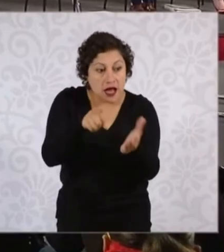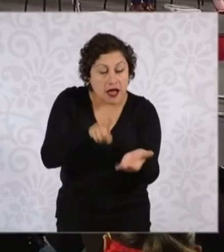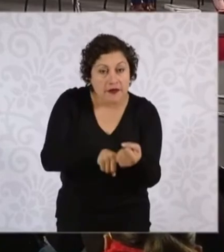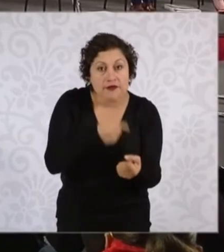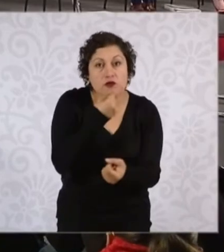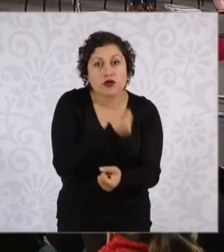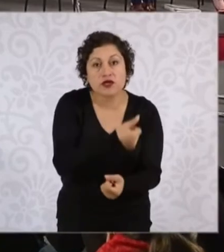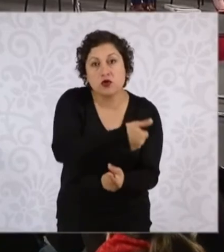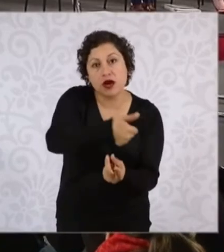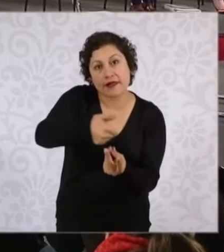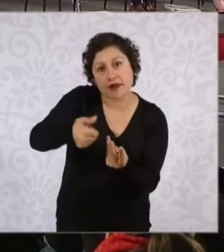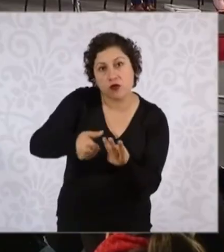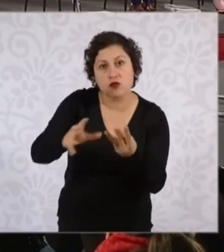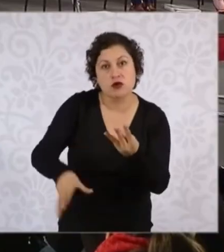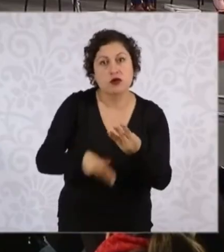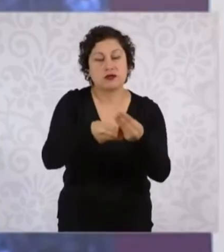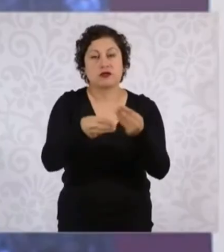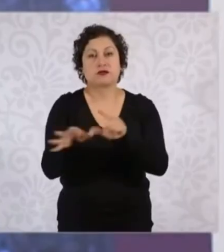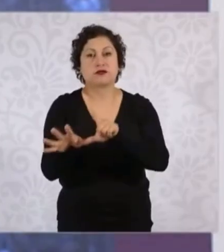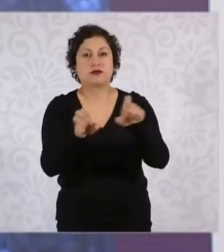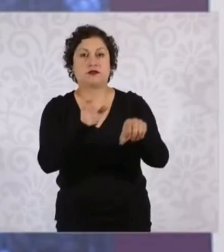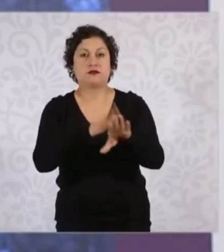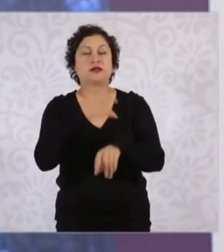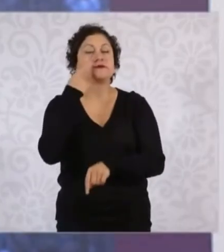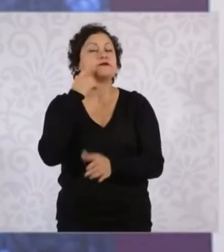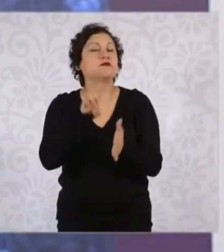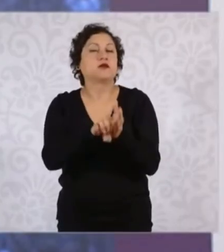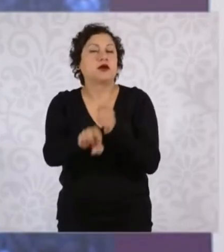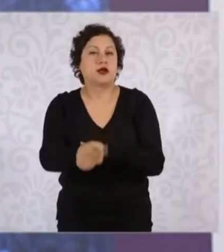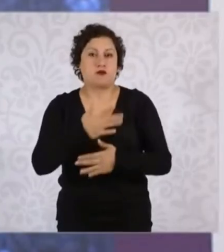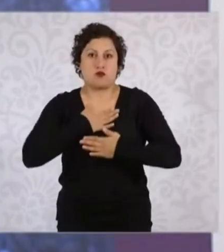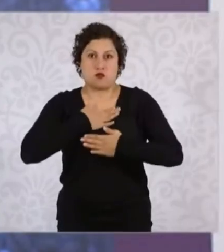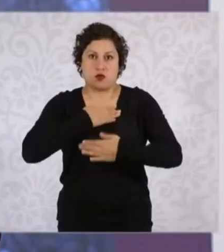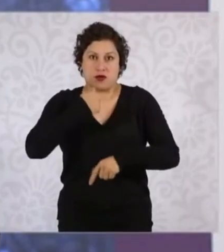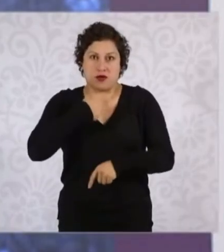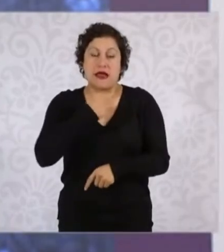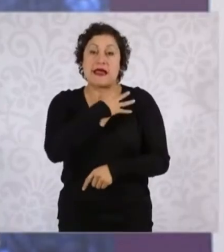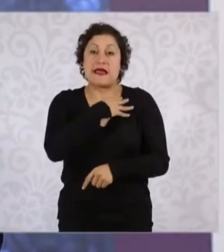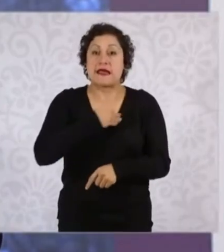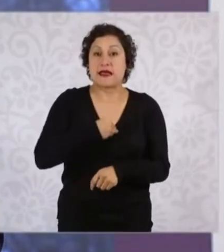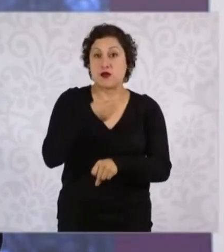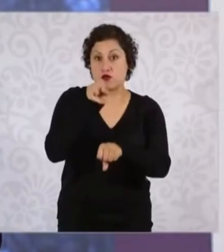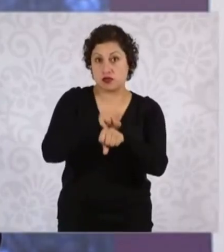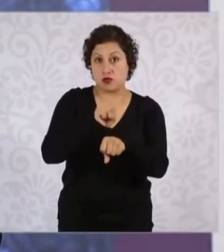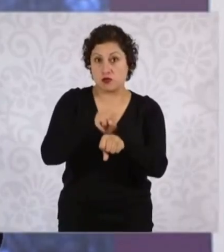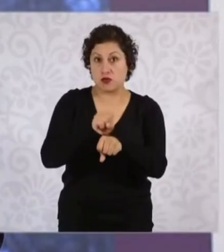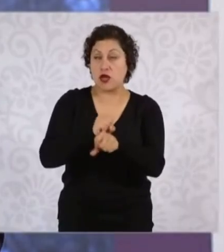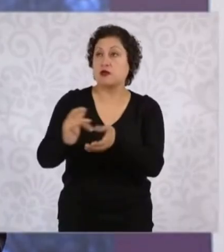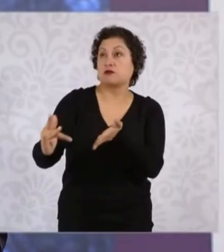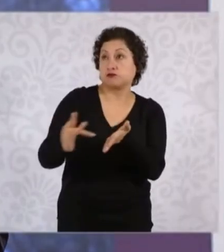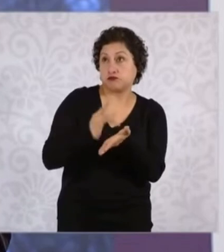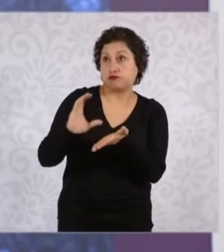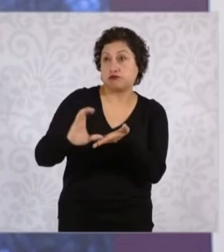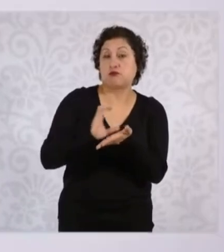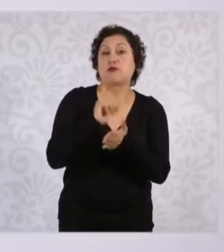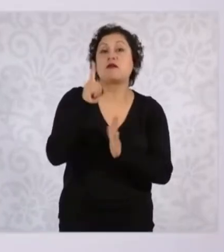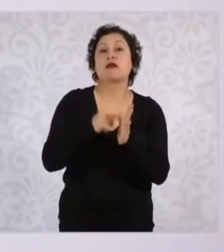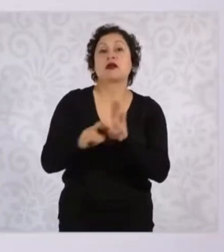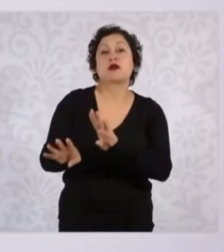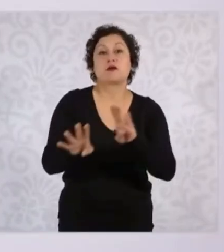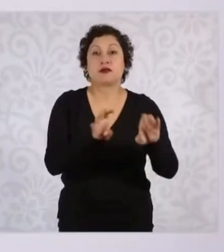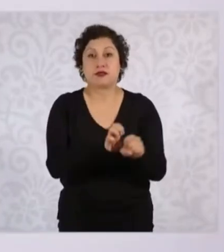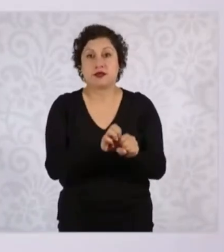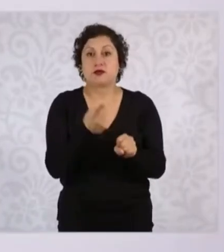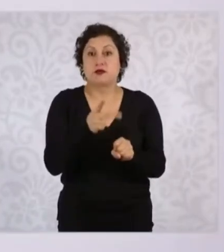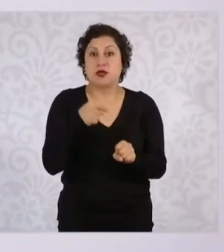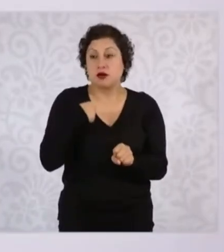una familia que tiene un hijo en secundaria, recibo mi beca de mil 900 pesos. Pero si tengo